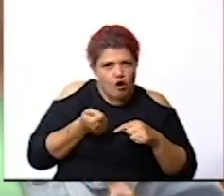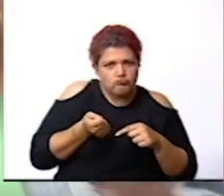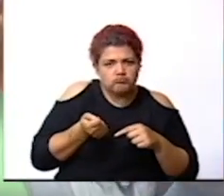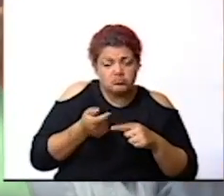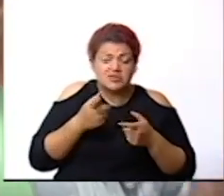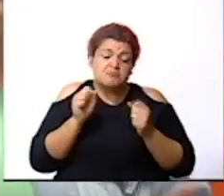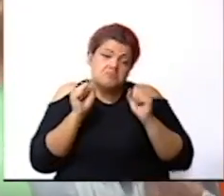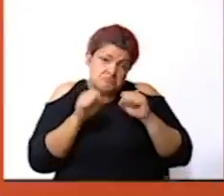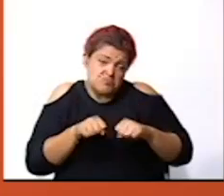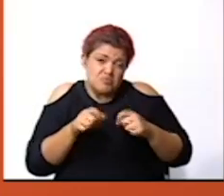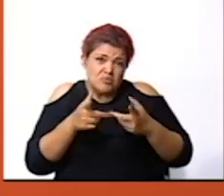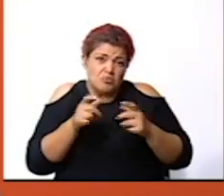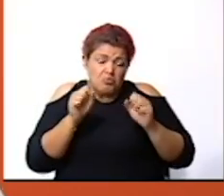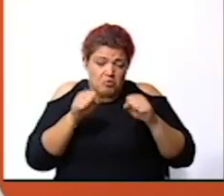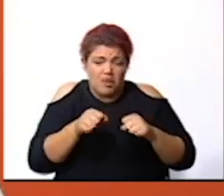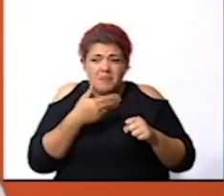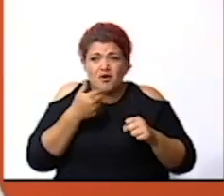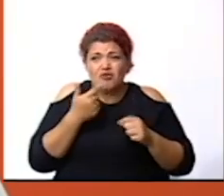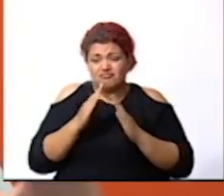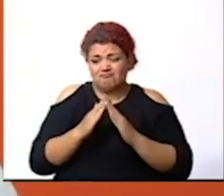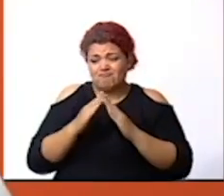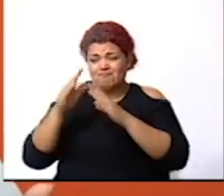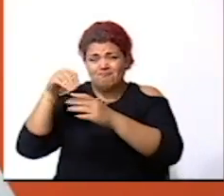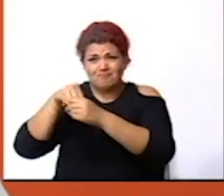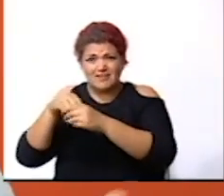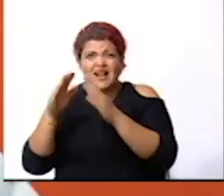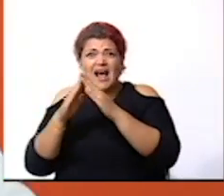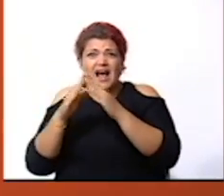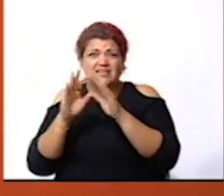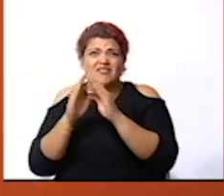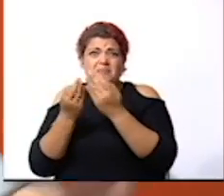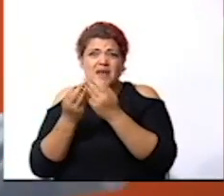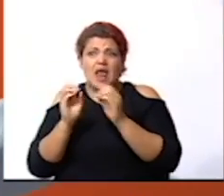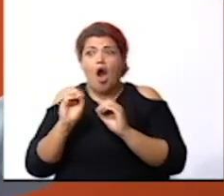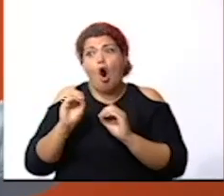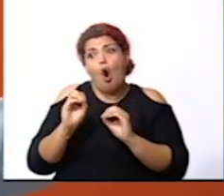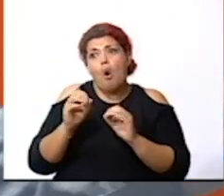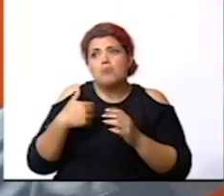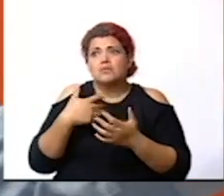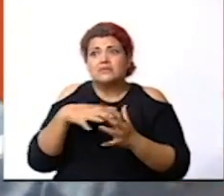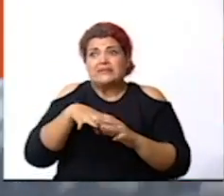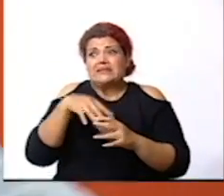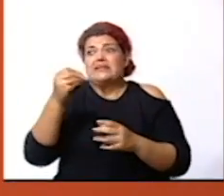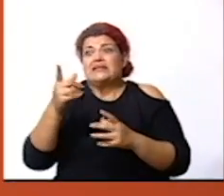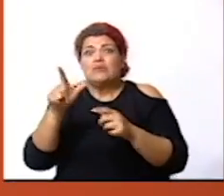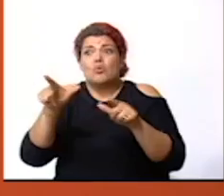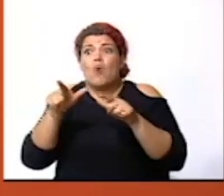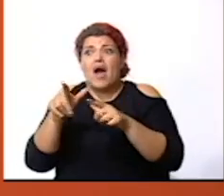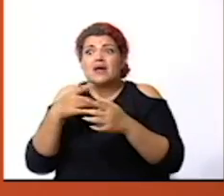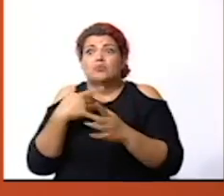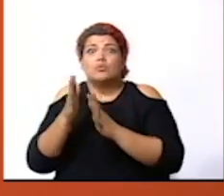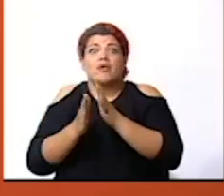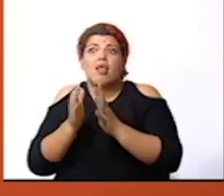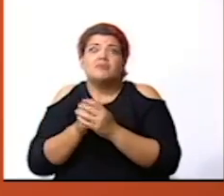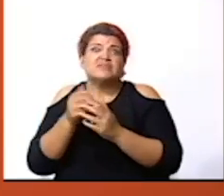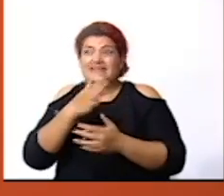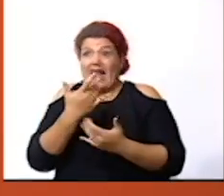mejor quedémonos en casa de un familiar o un albergue hasta que pase el peligro bueno nos vemos